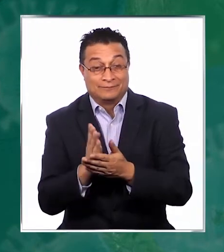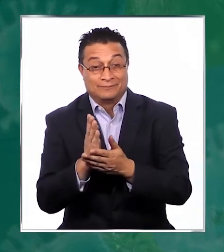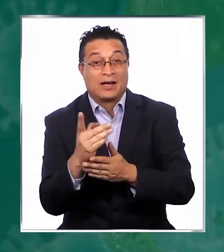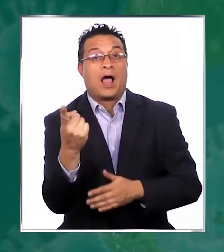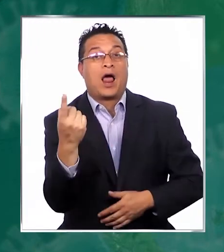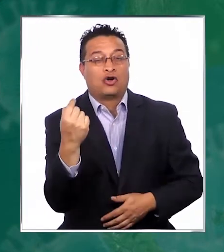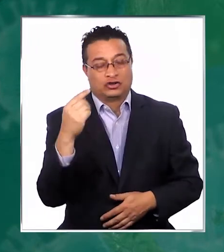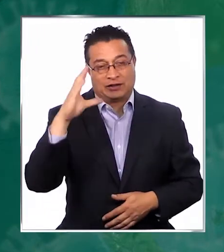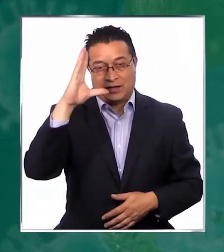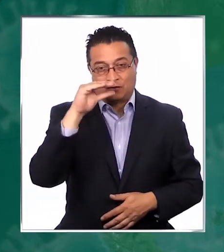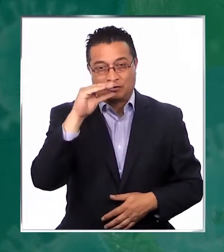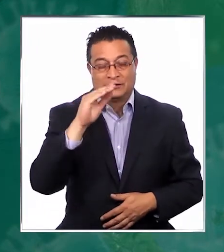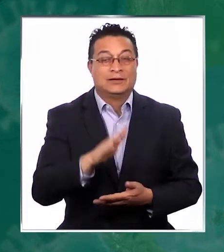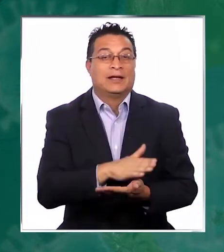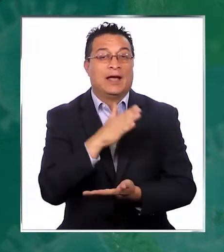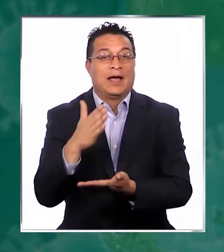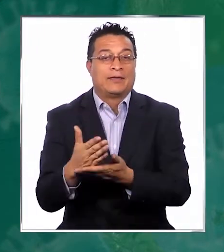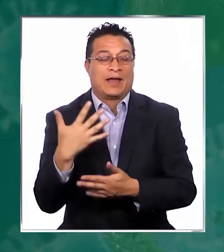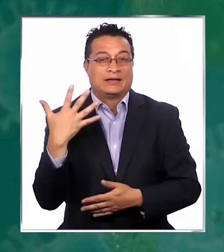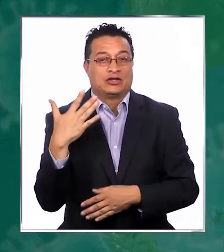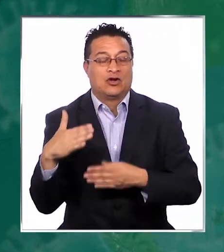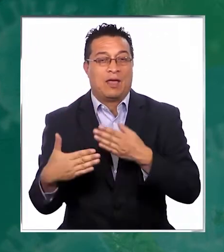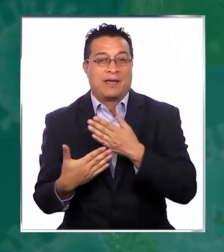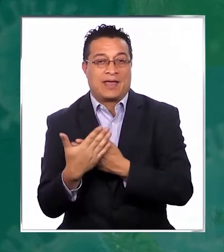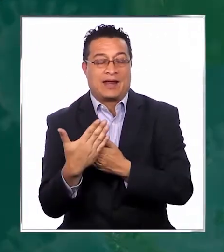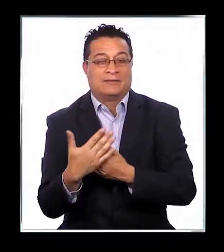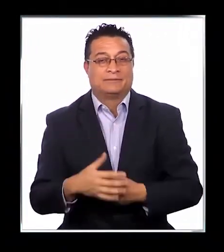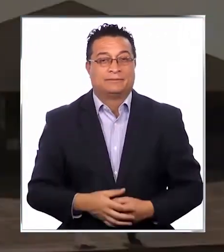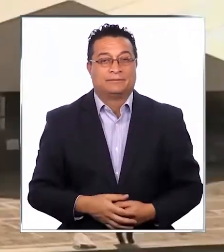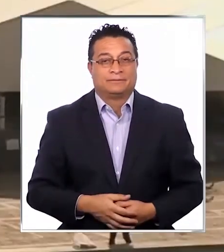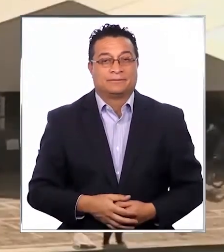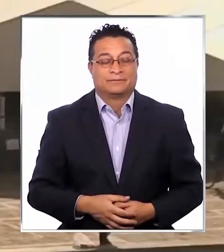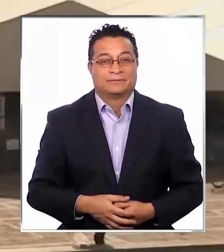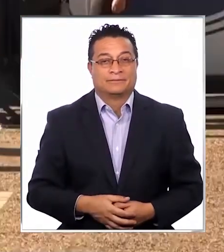irá desde las once de la noche hasta las cinco de la madrugada.